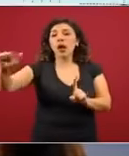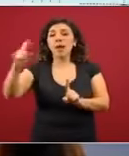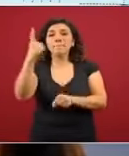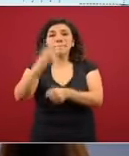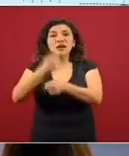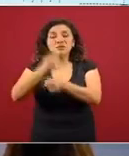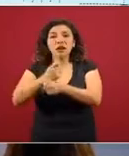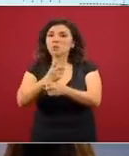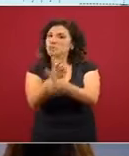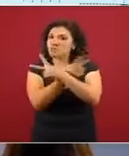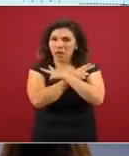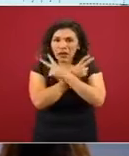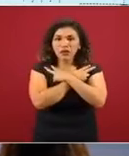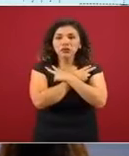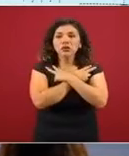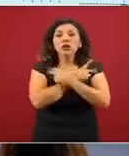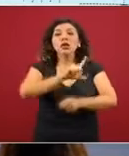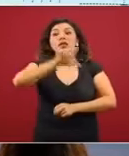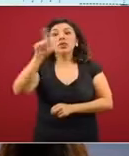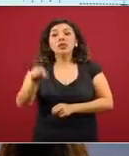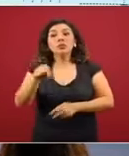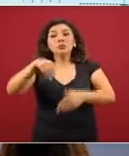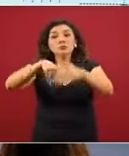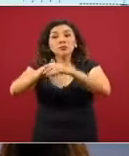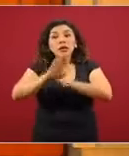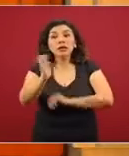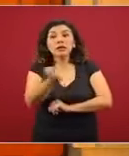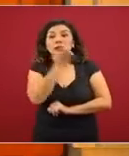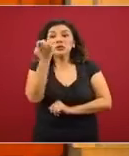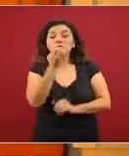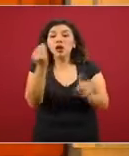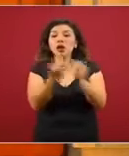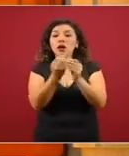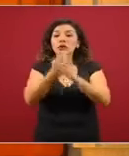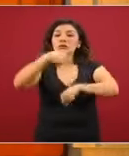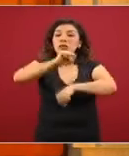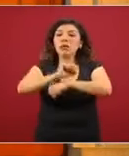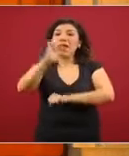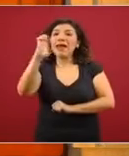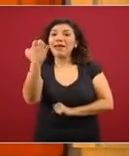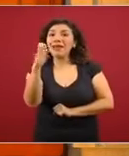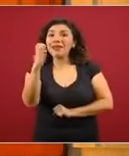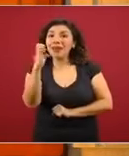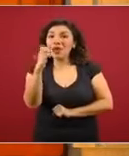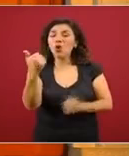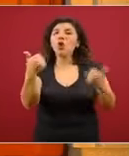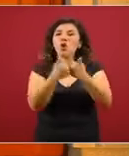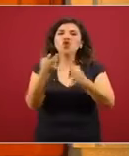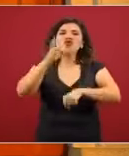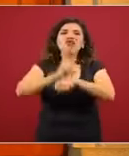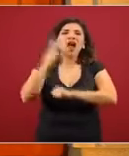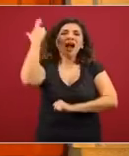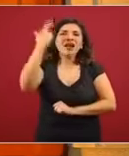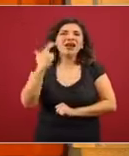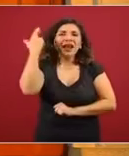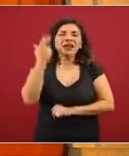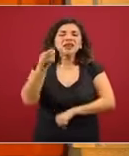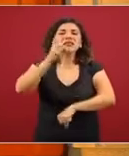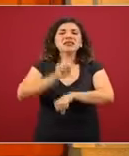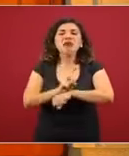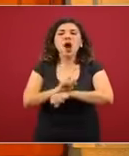tampoco, y la semana de enero, que incluye Reyes, los días